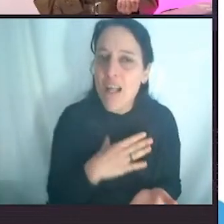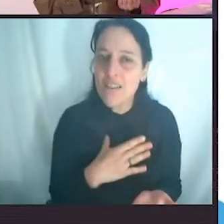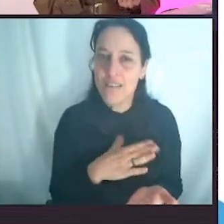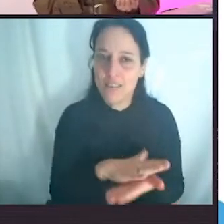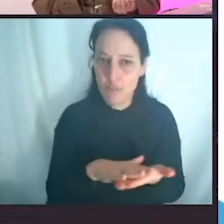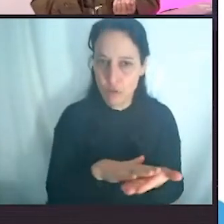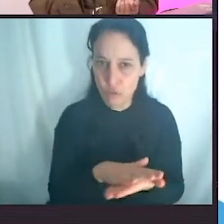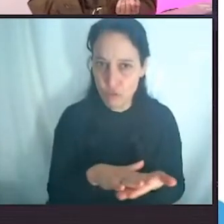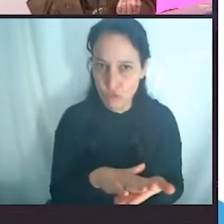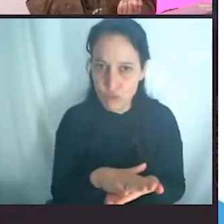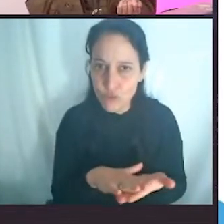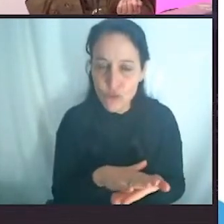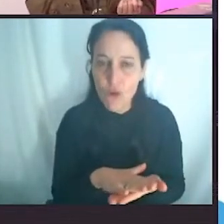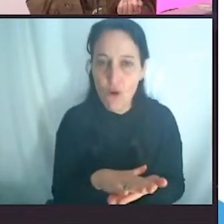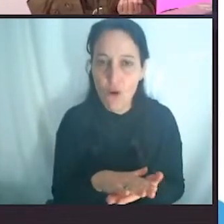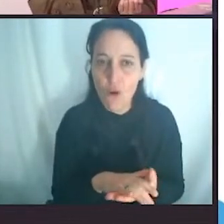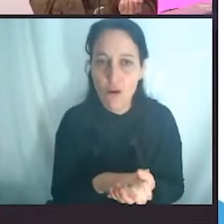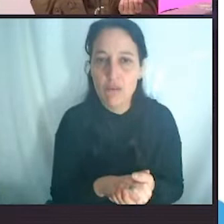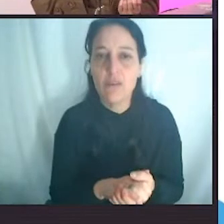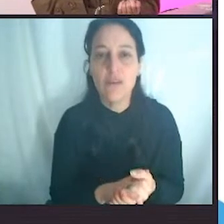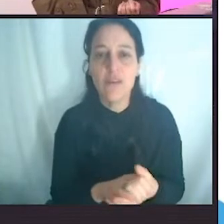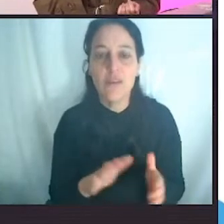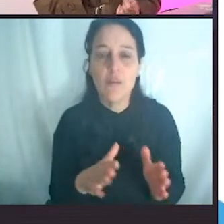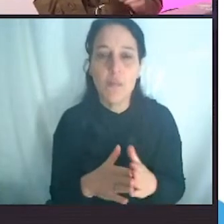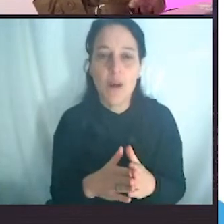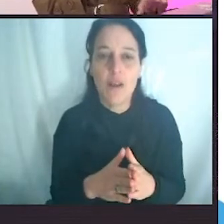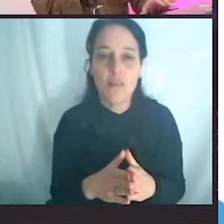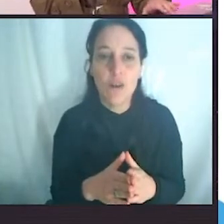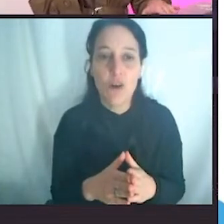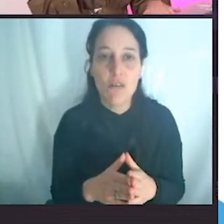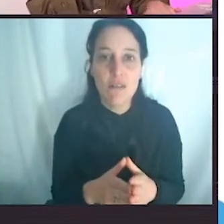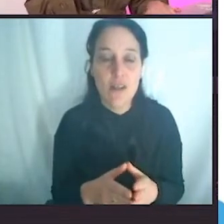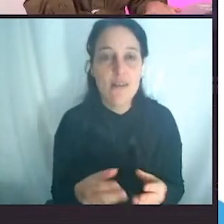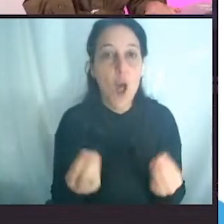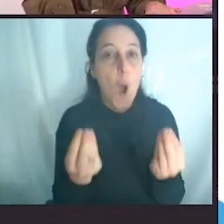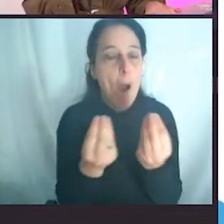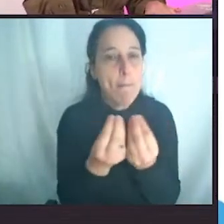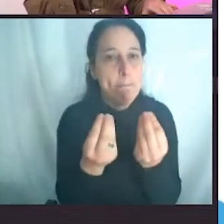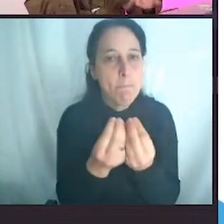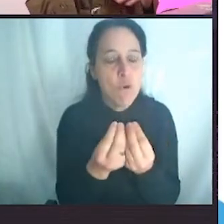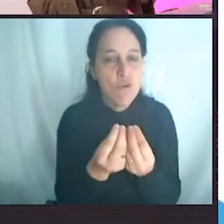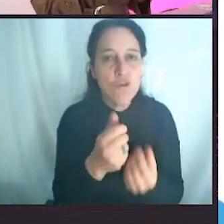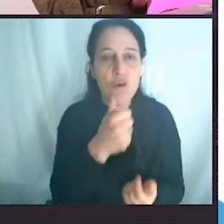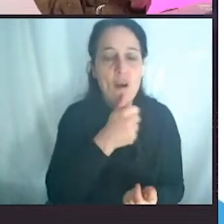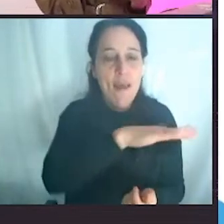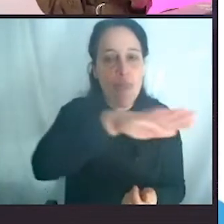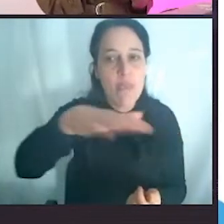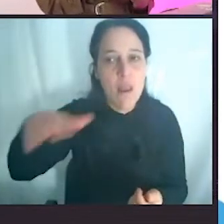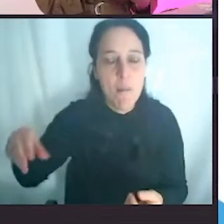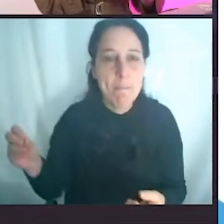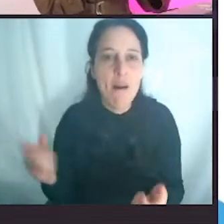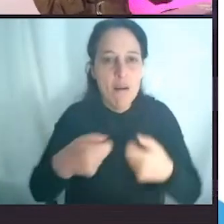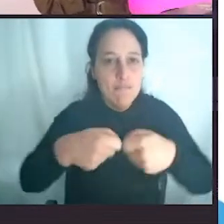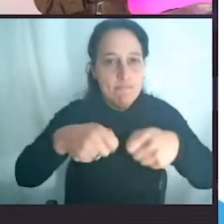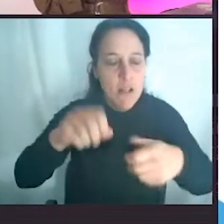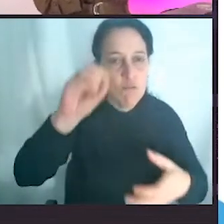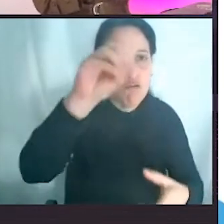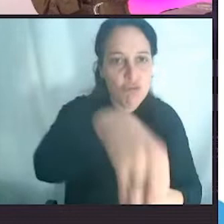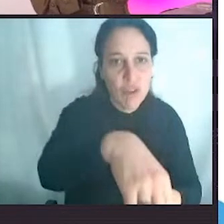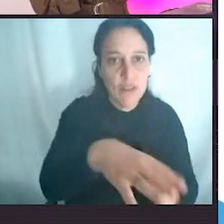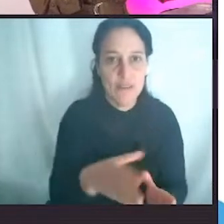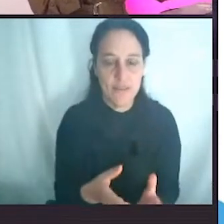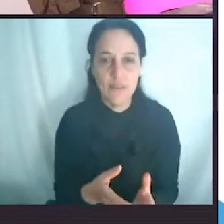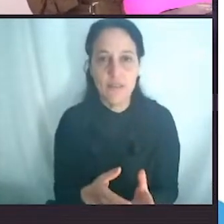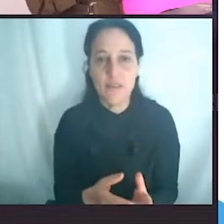o 800 torres e ifeles de plástico ingresan en nuestros océanos cada año. ¿Y esto qué hace? Aparte de esas